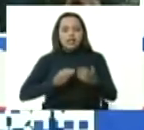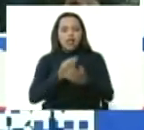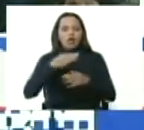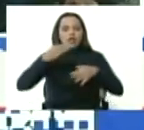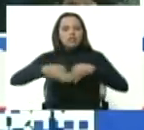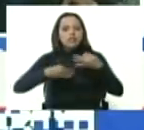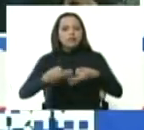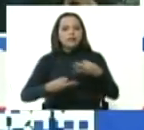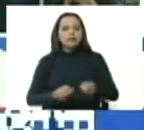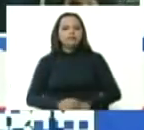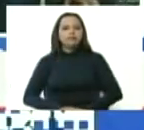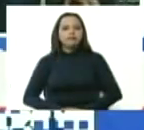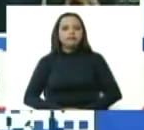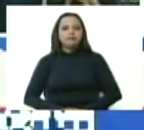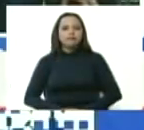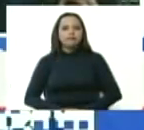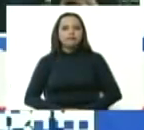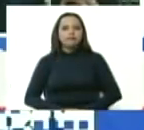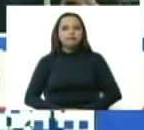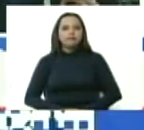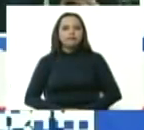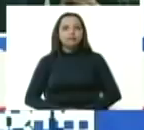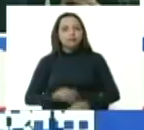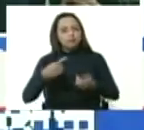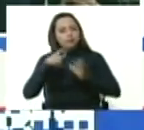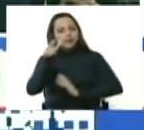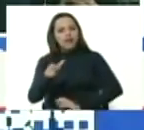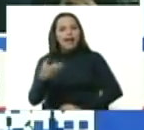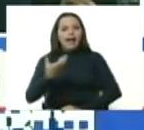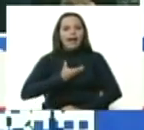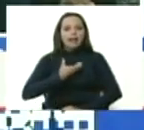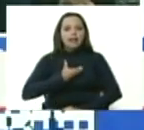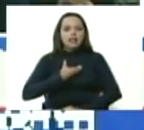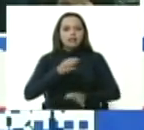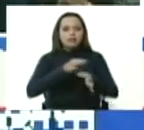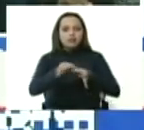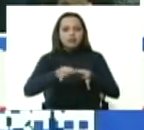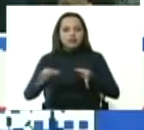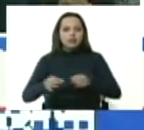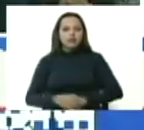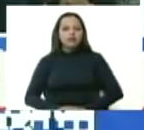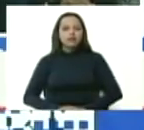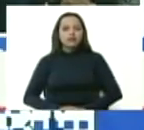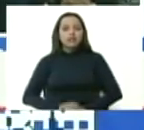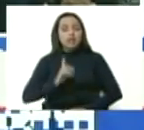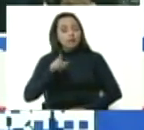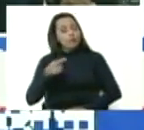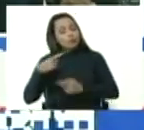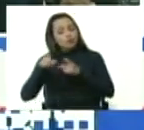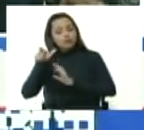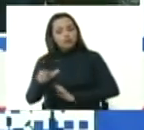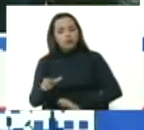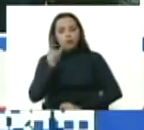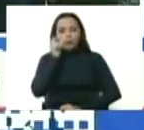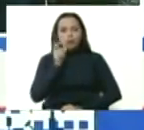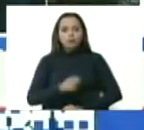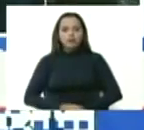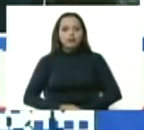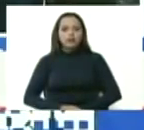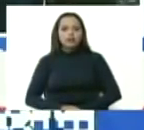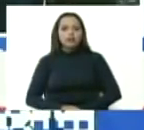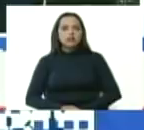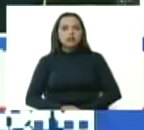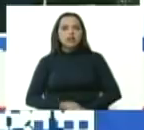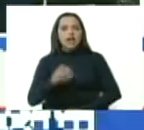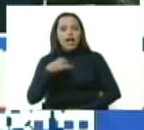a Francisco Graterol alcalde del municipio y a José Bolívar porque está en la